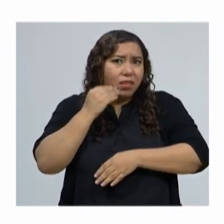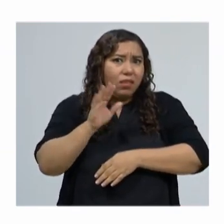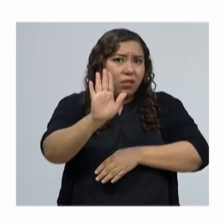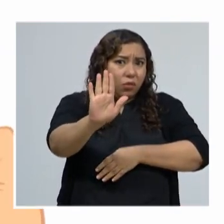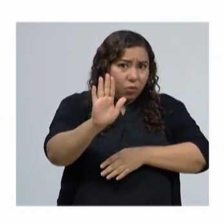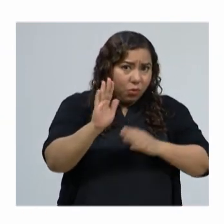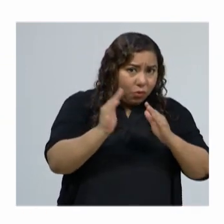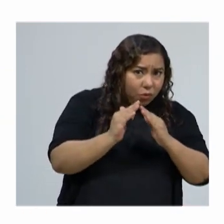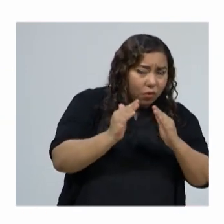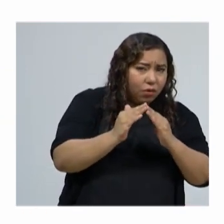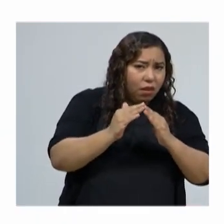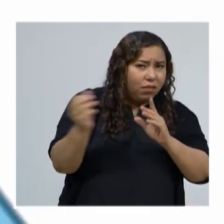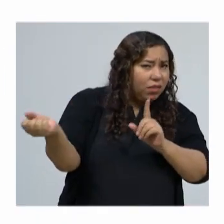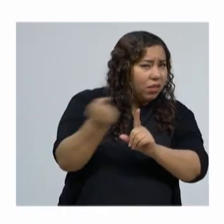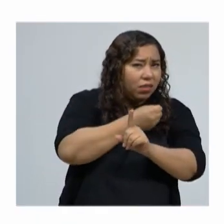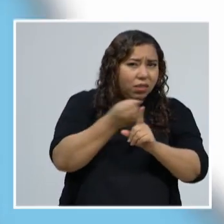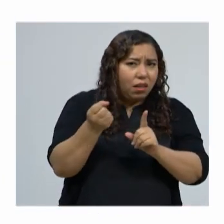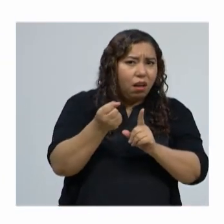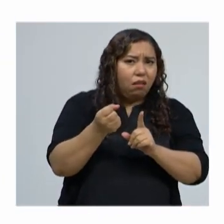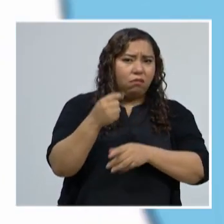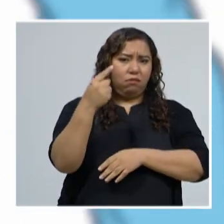recordá que no estás sola.